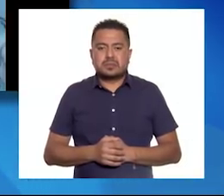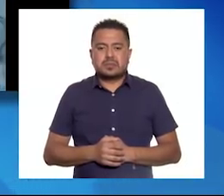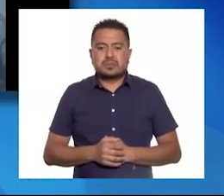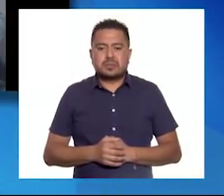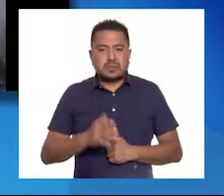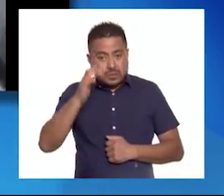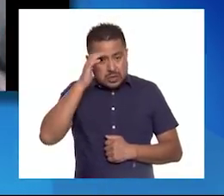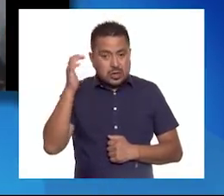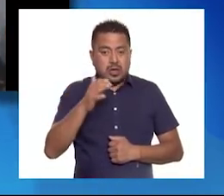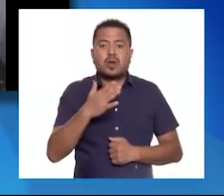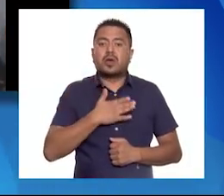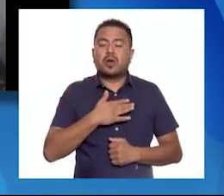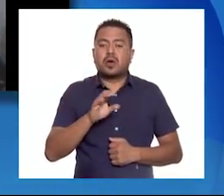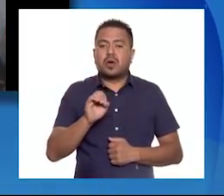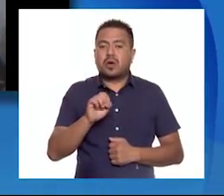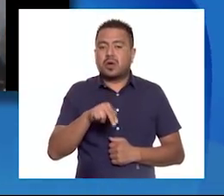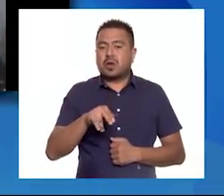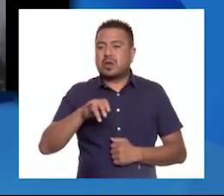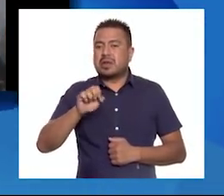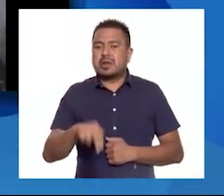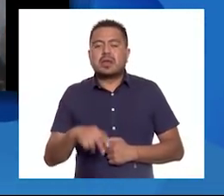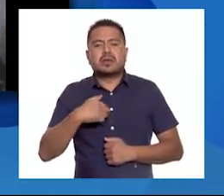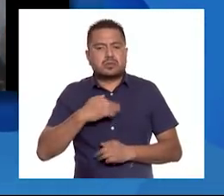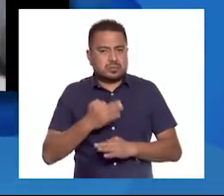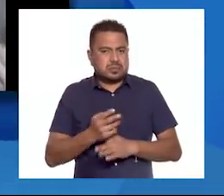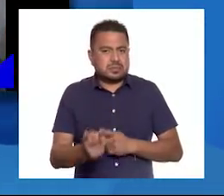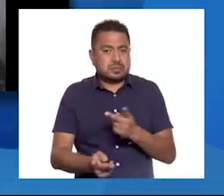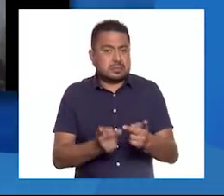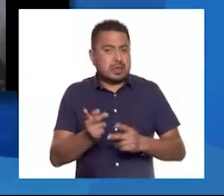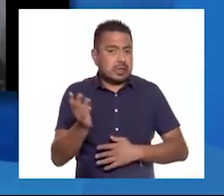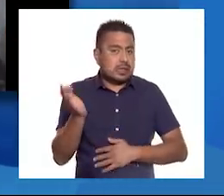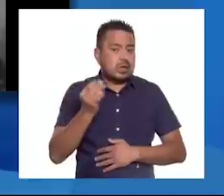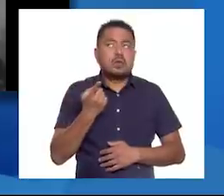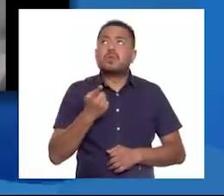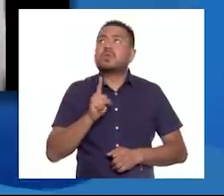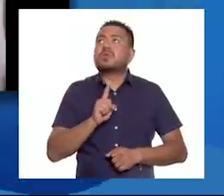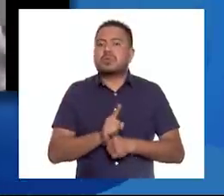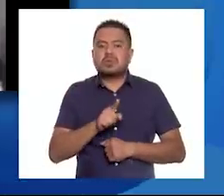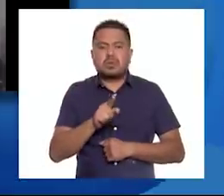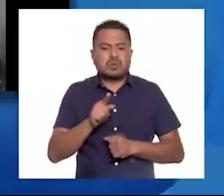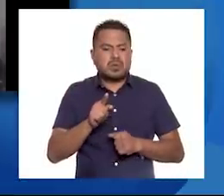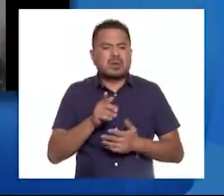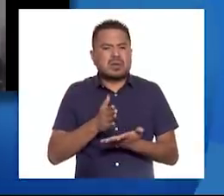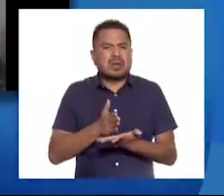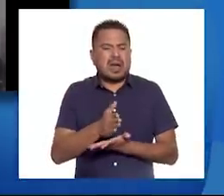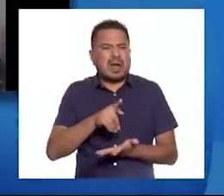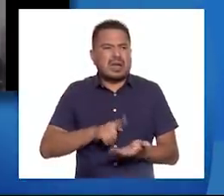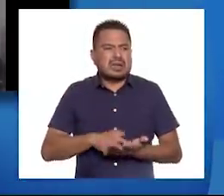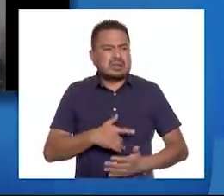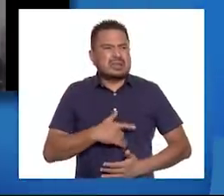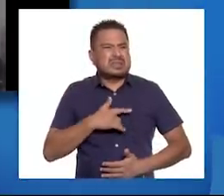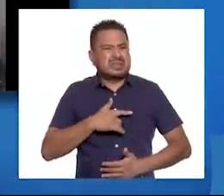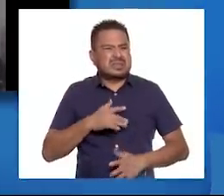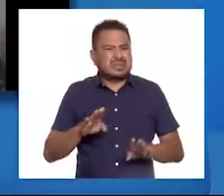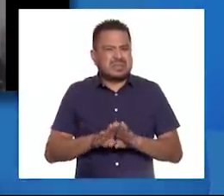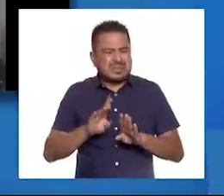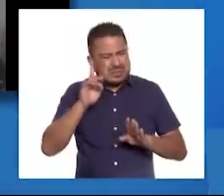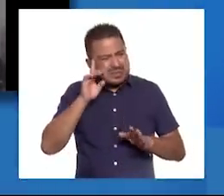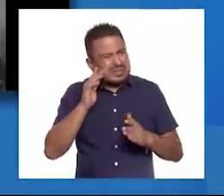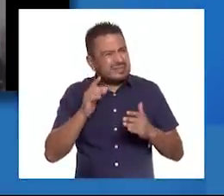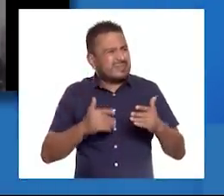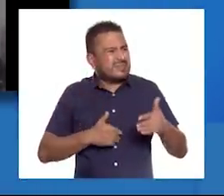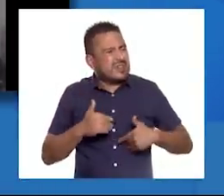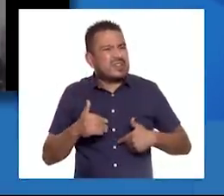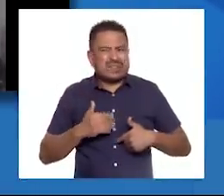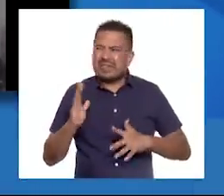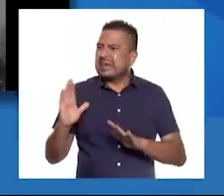Hola, yo soy Olimo y te quiero preguntar, ¿alguna vez te ha visitado la frustración? ¿Te gustaría saber qué